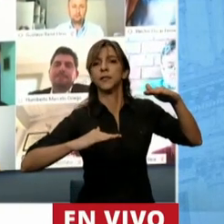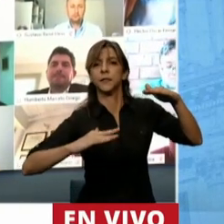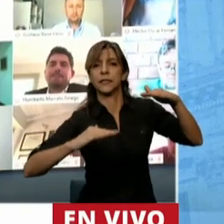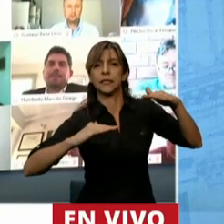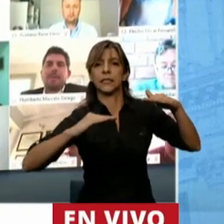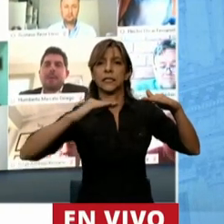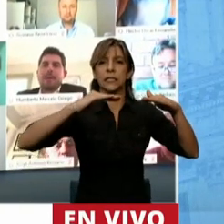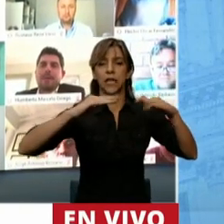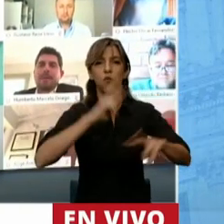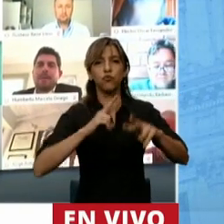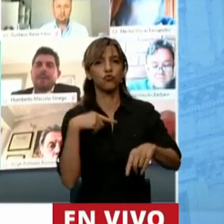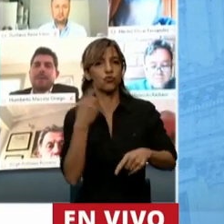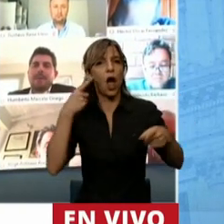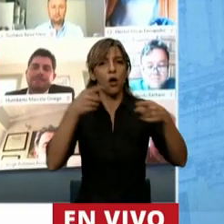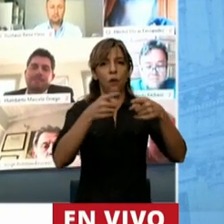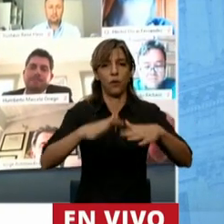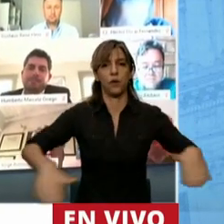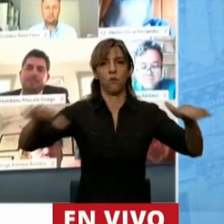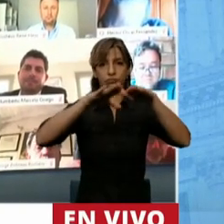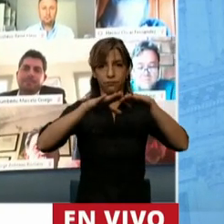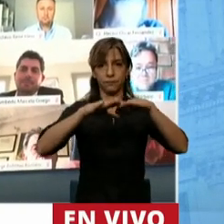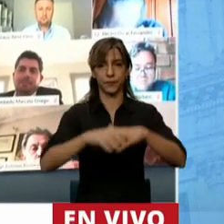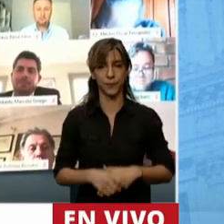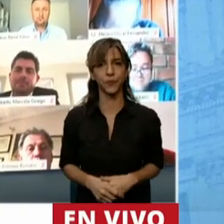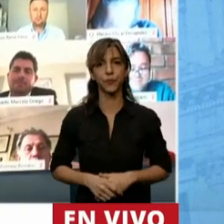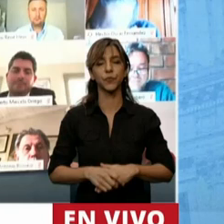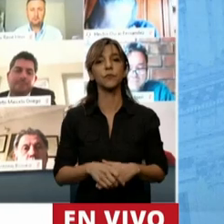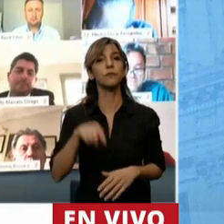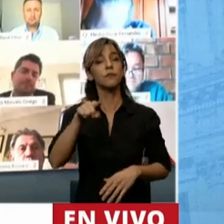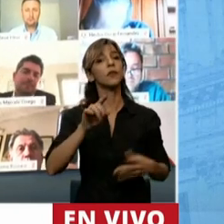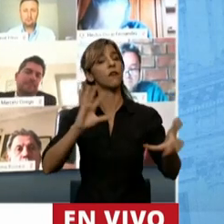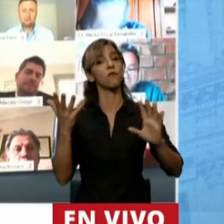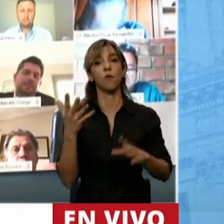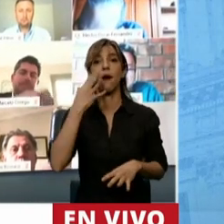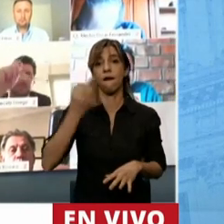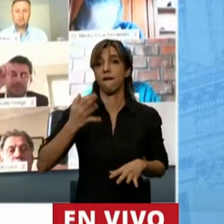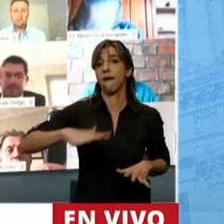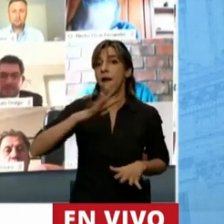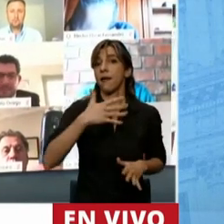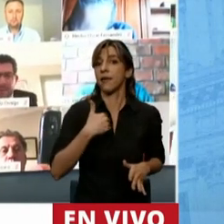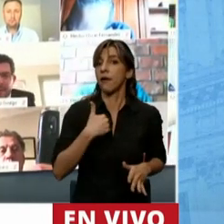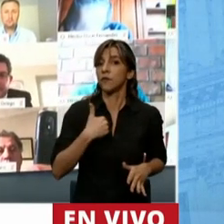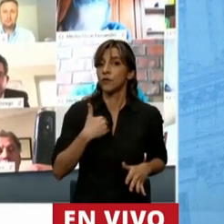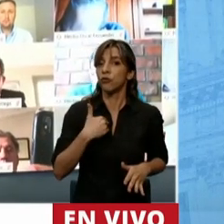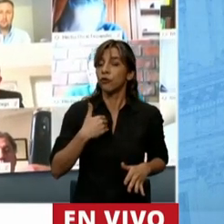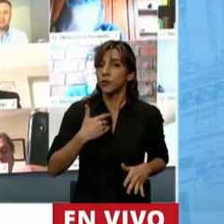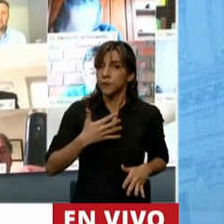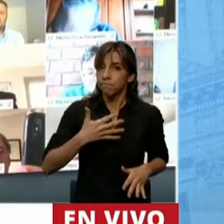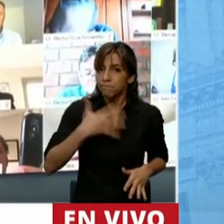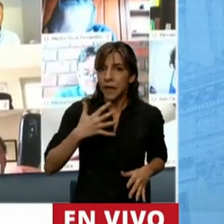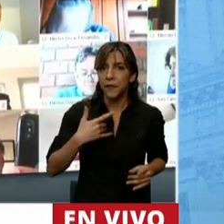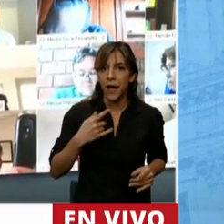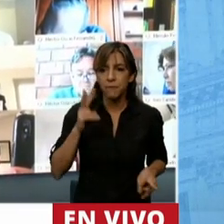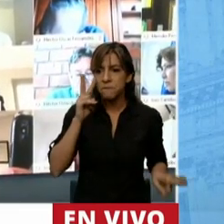que tenemos que afrontar esas realidades inadmisibles que tenemos que afrontar son el hambre